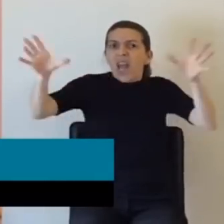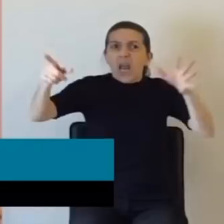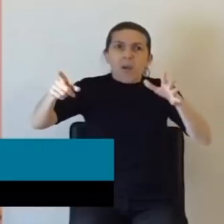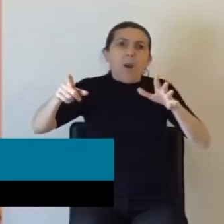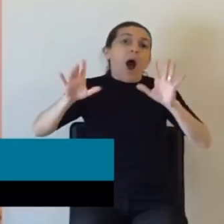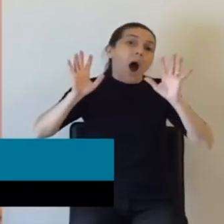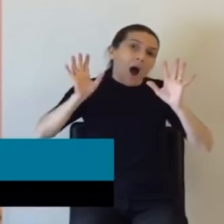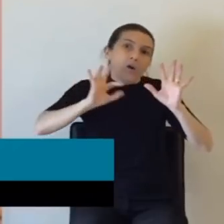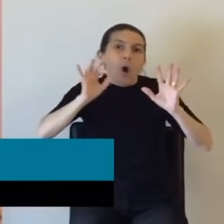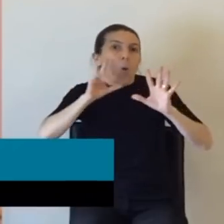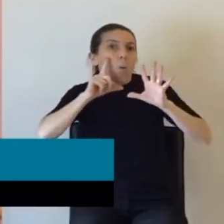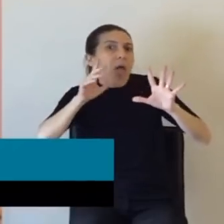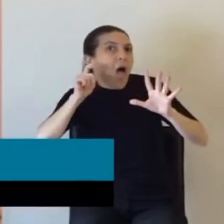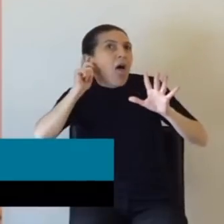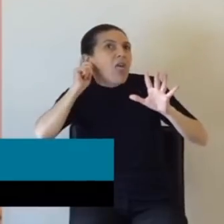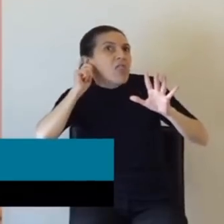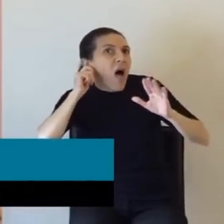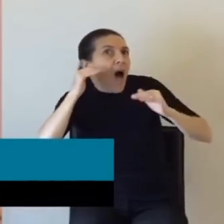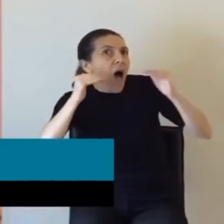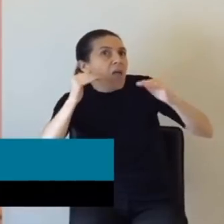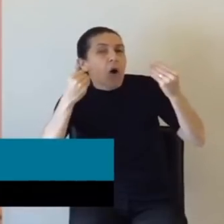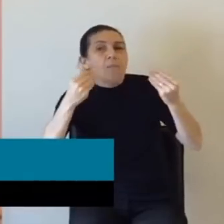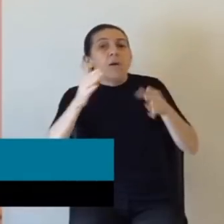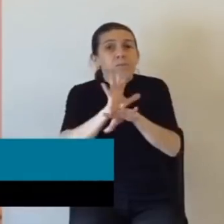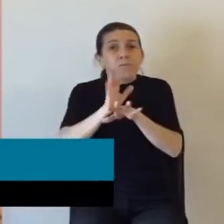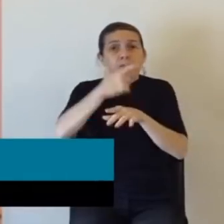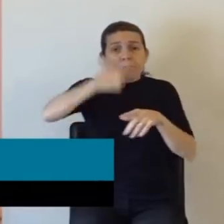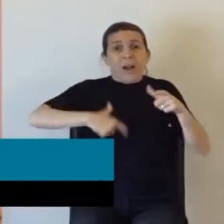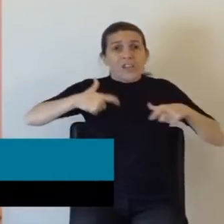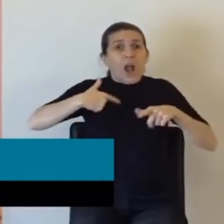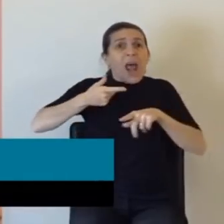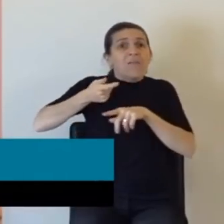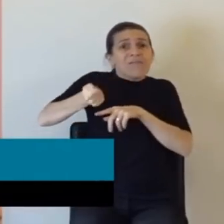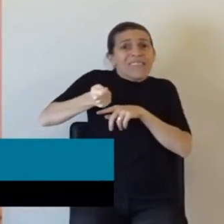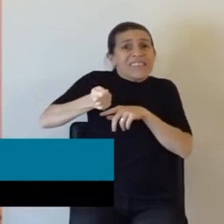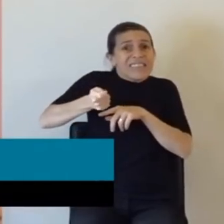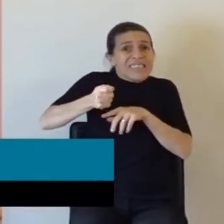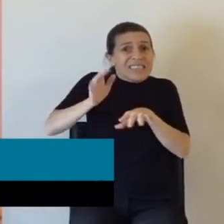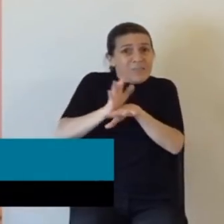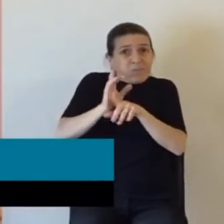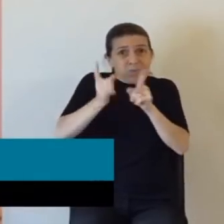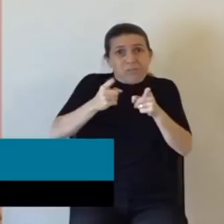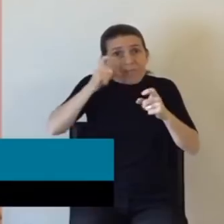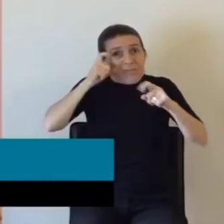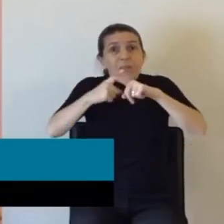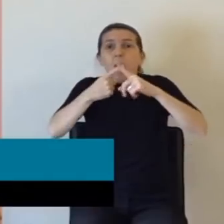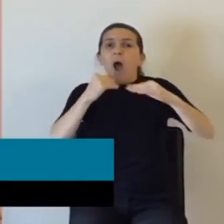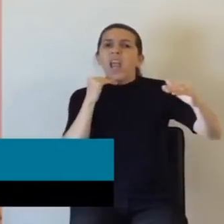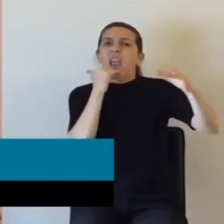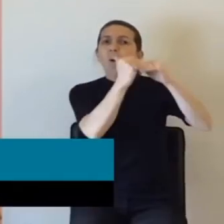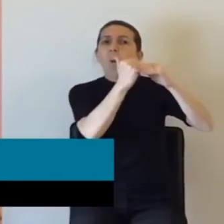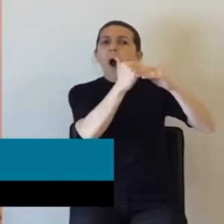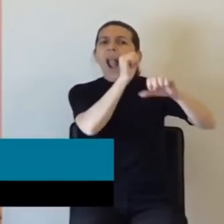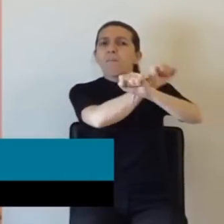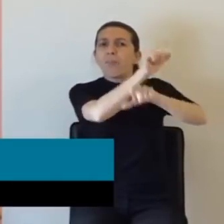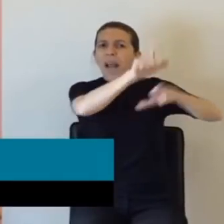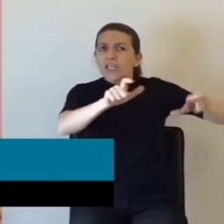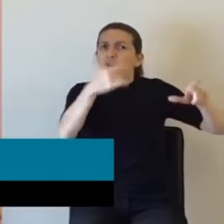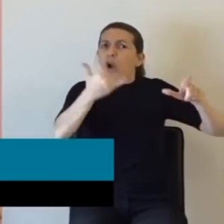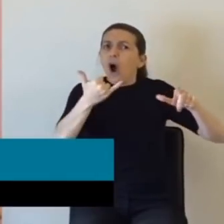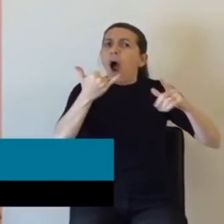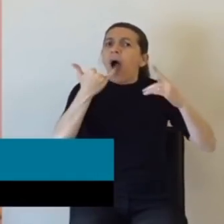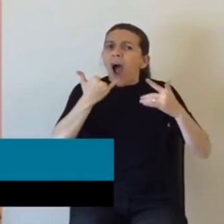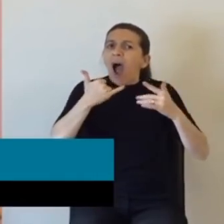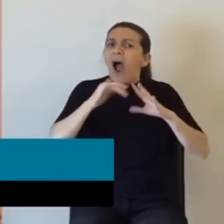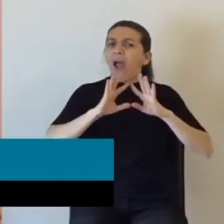edades. Y aclaro esto, porque los genocidas no están en ninguna situación de equidad con el resto de los presos. Tienen pabellones